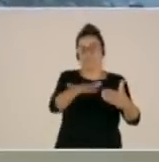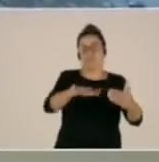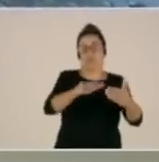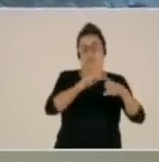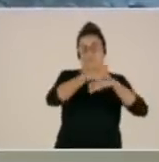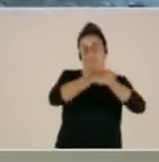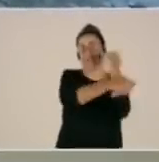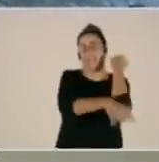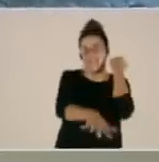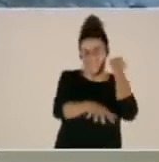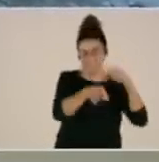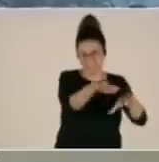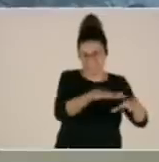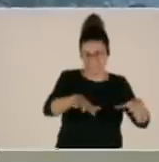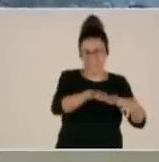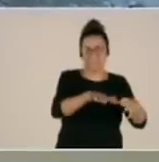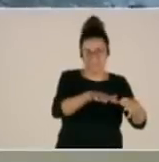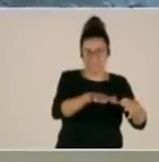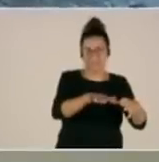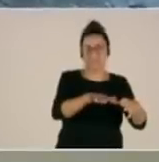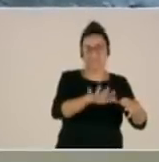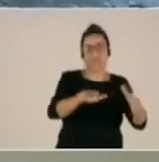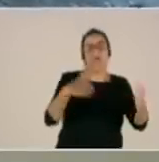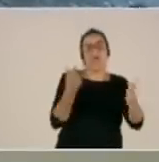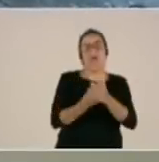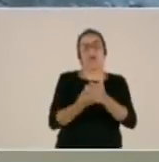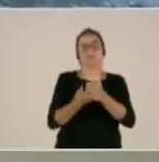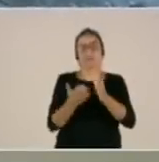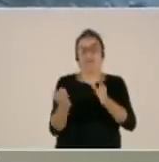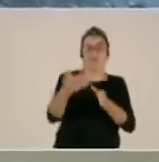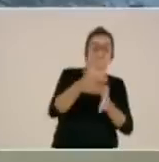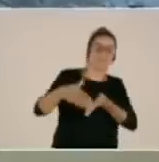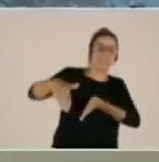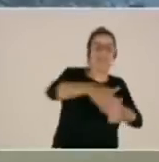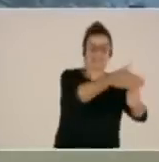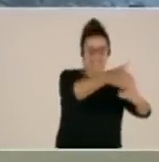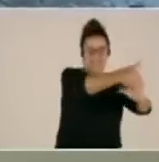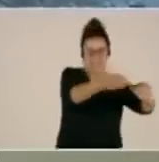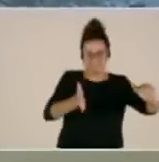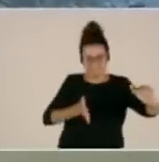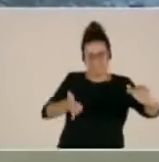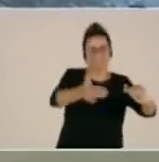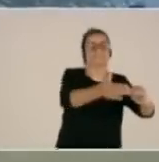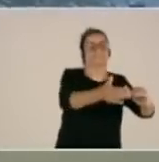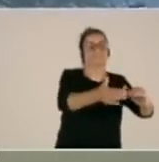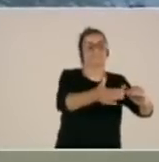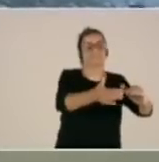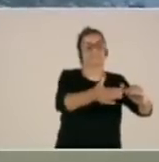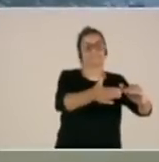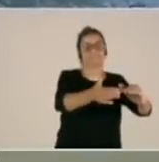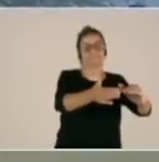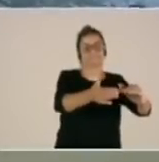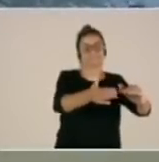raíces hasta la dorsal, hasta la cartera dorsal y en este caso se ha cerrado hasta